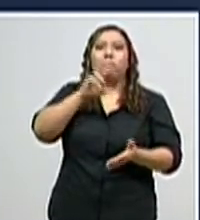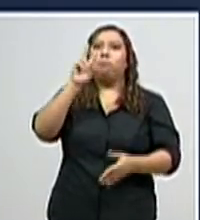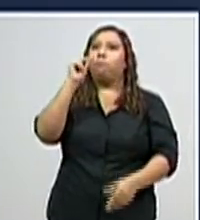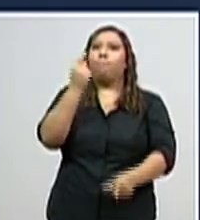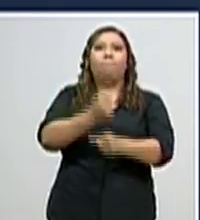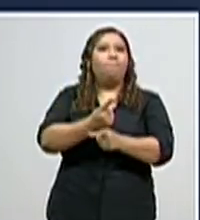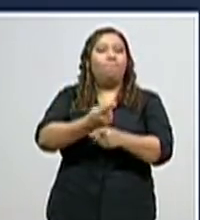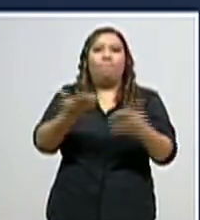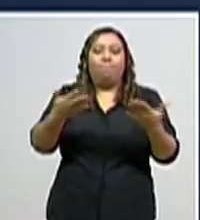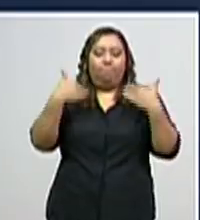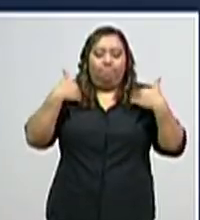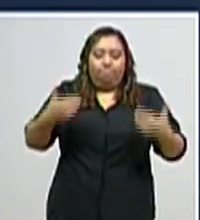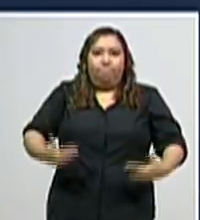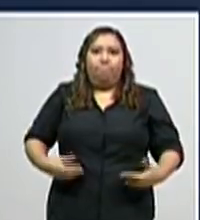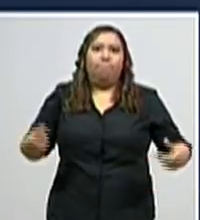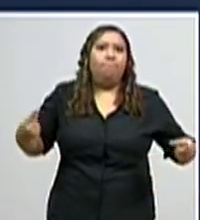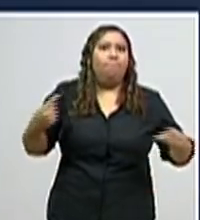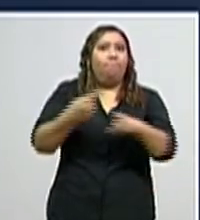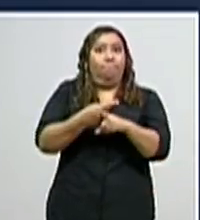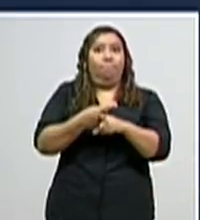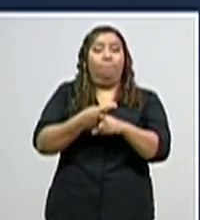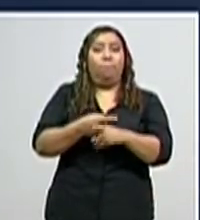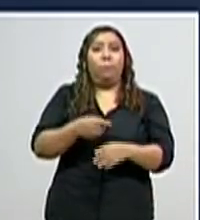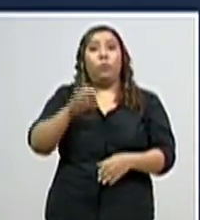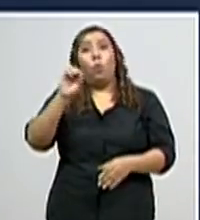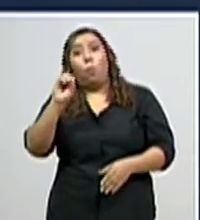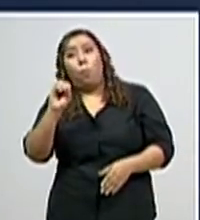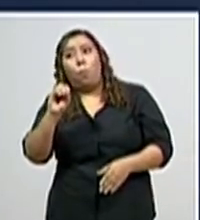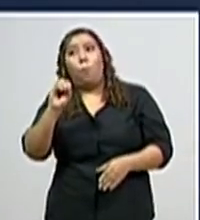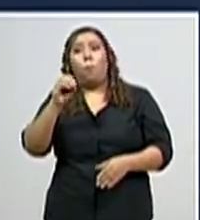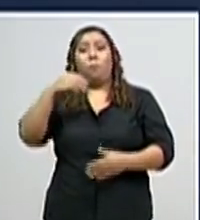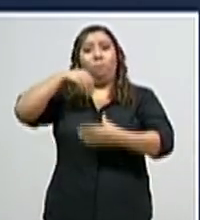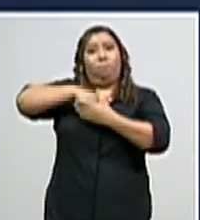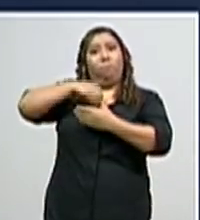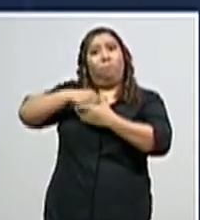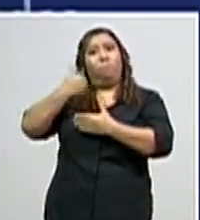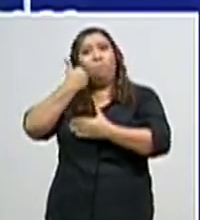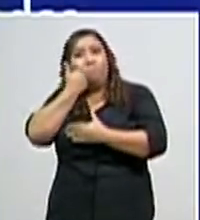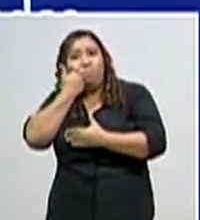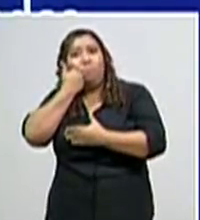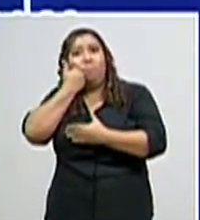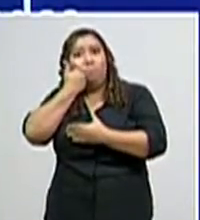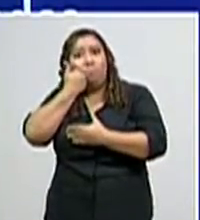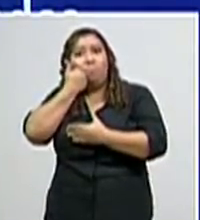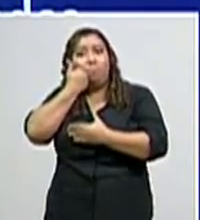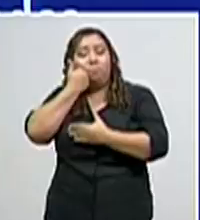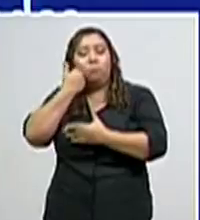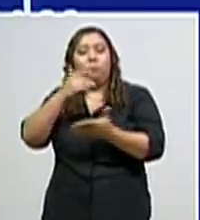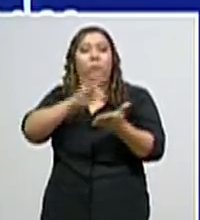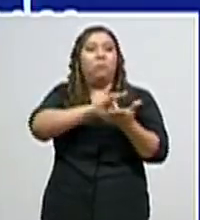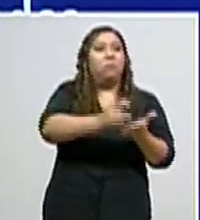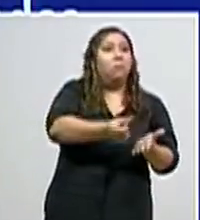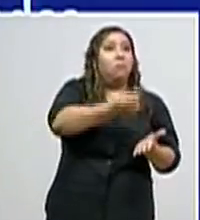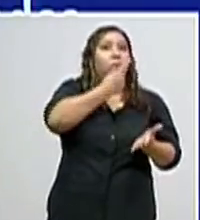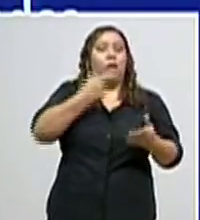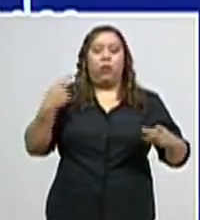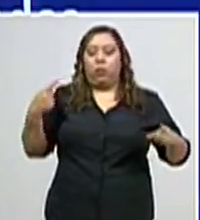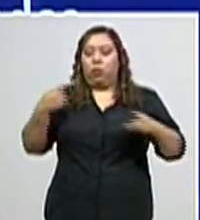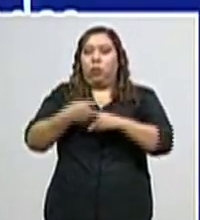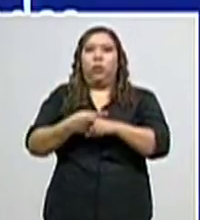Pueden agravar la presencia de otras enfermedades que ustedes ya tienen. Esos medicamentos pueden estar contraindicados para usted.